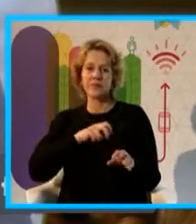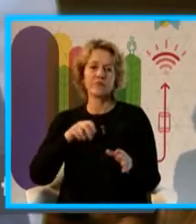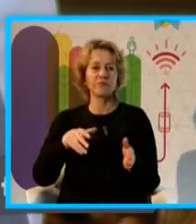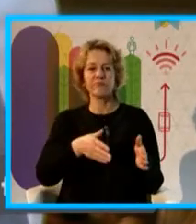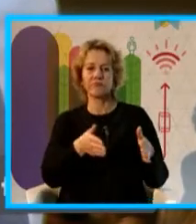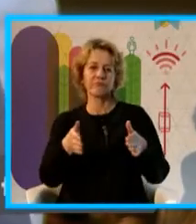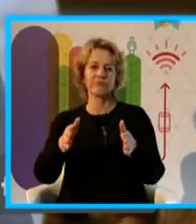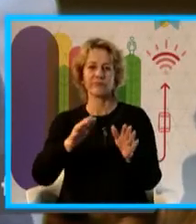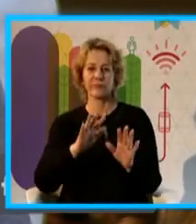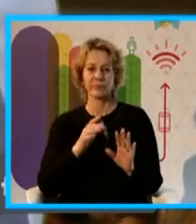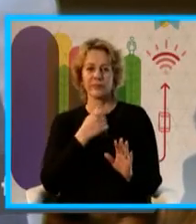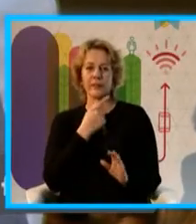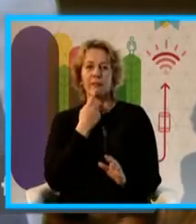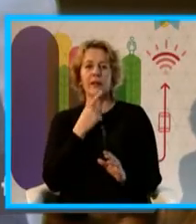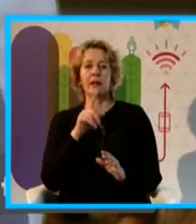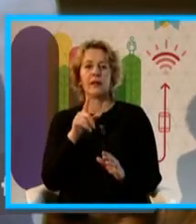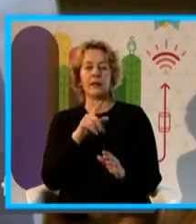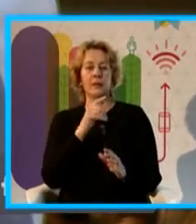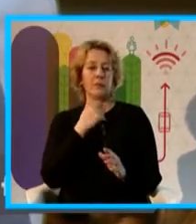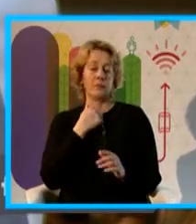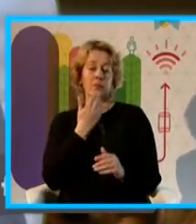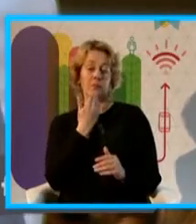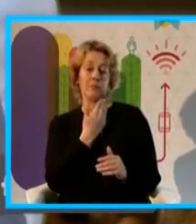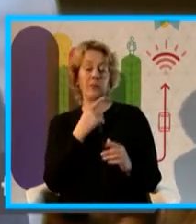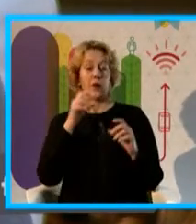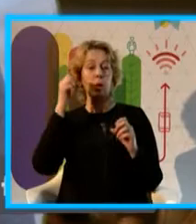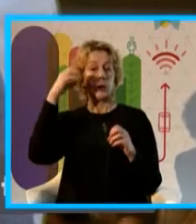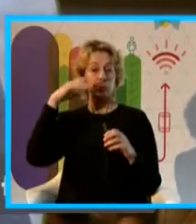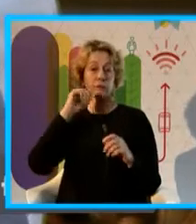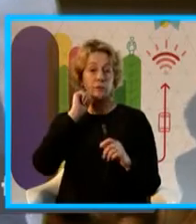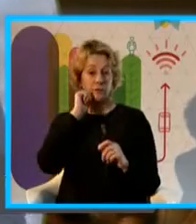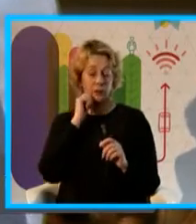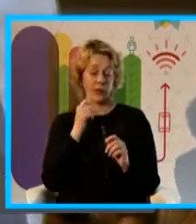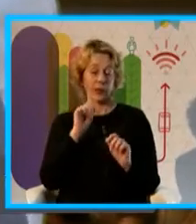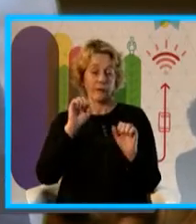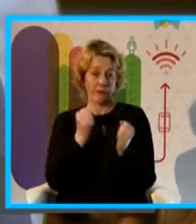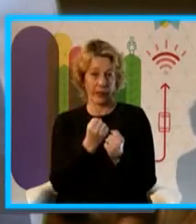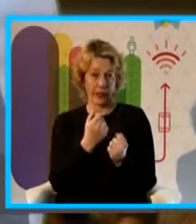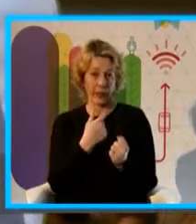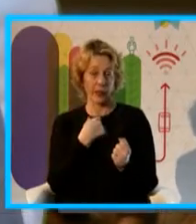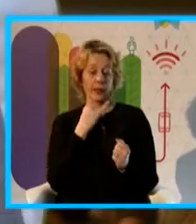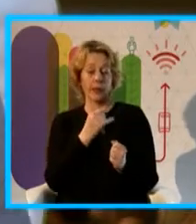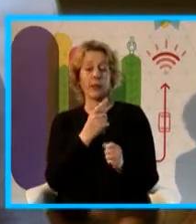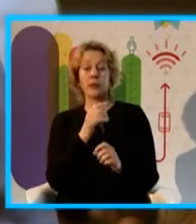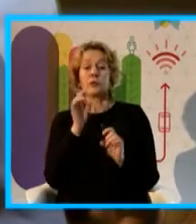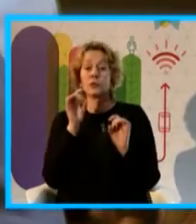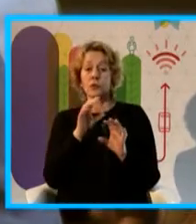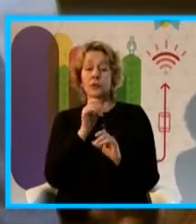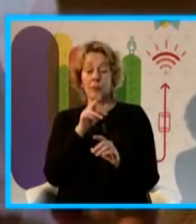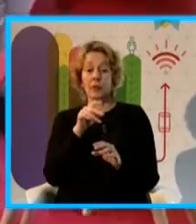es una luminaria con tecnología LED, con luz fría, con una buena distribución, donde ilumina